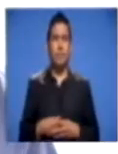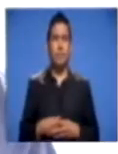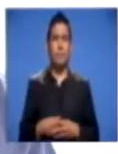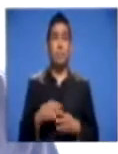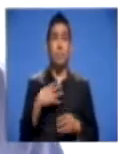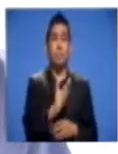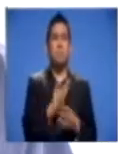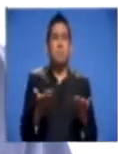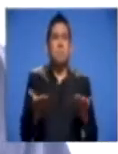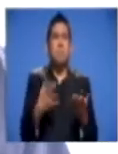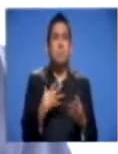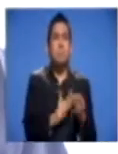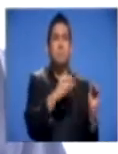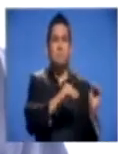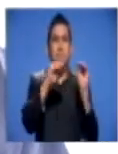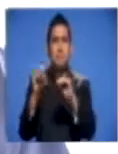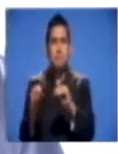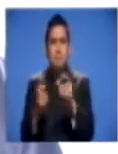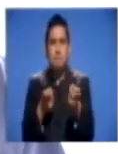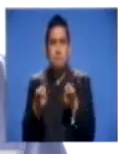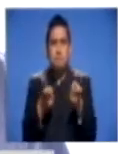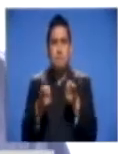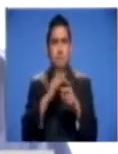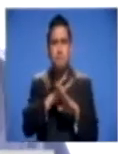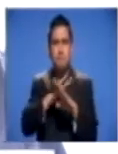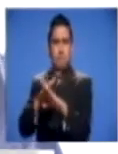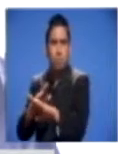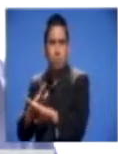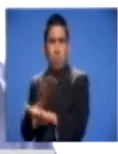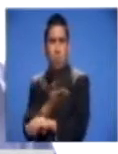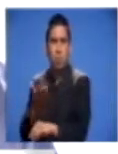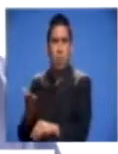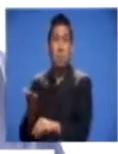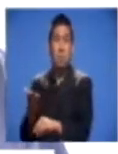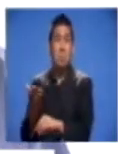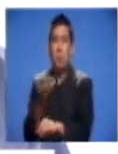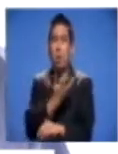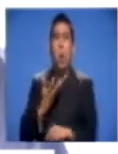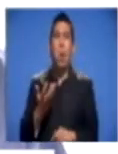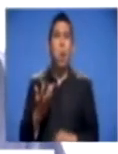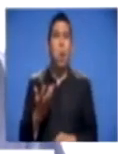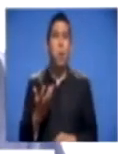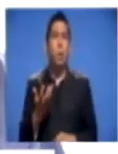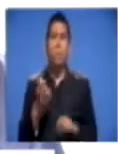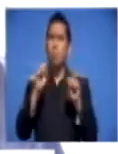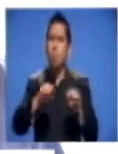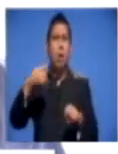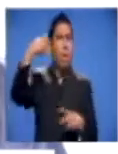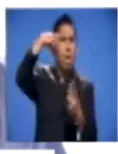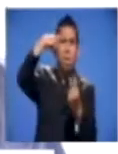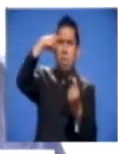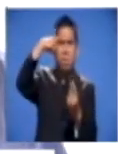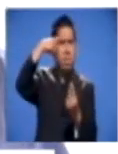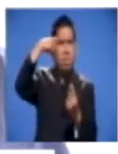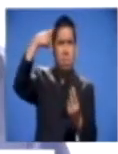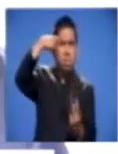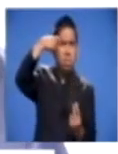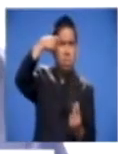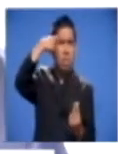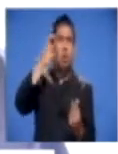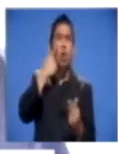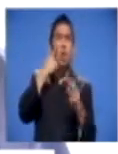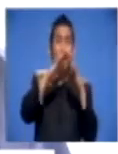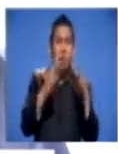Implementaremos medidas efectivas de control y aislamiento para que los delincuentes no puedan seguir realizando las extorsiones desde los